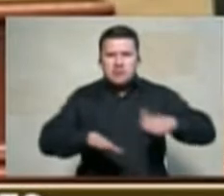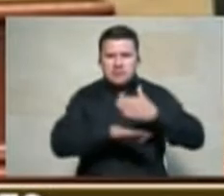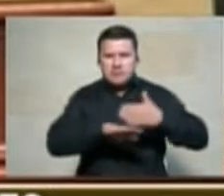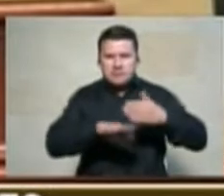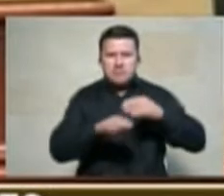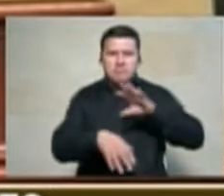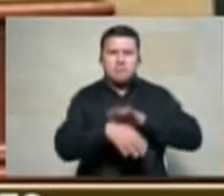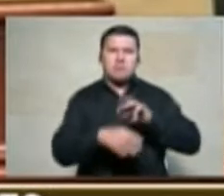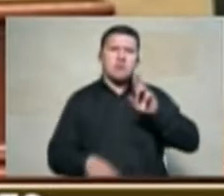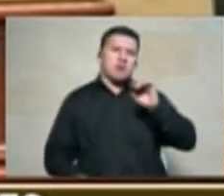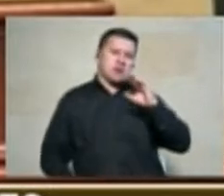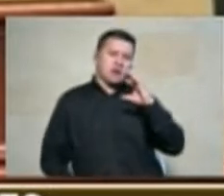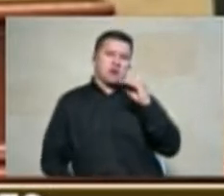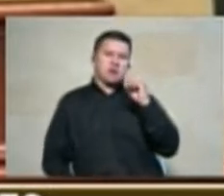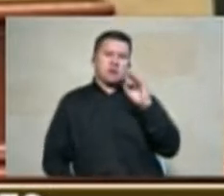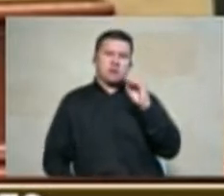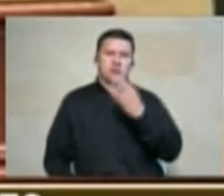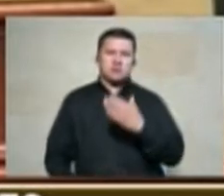Urrego